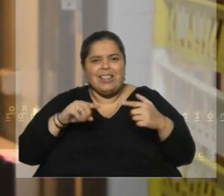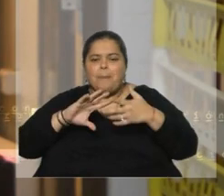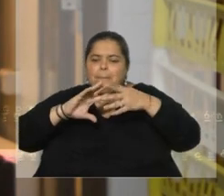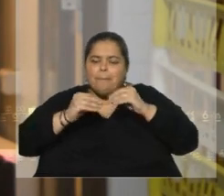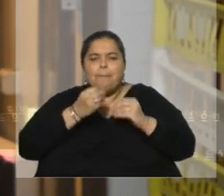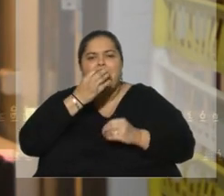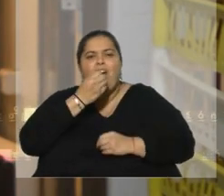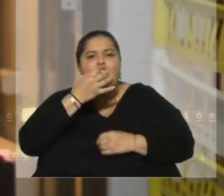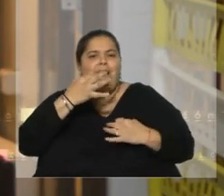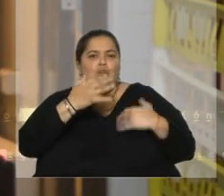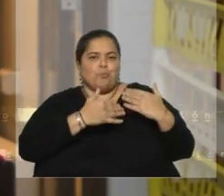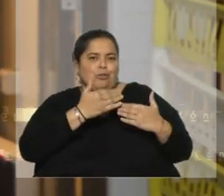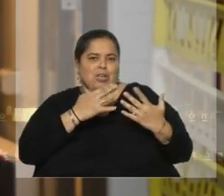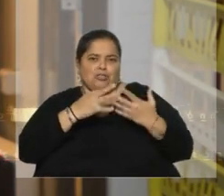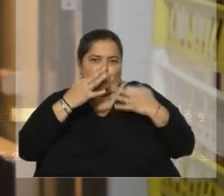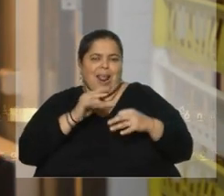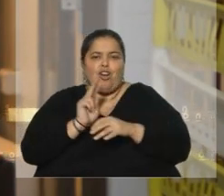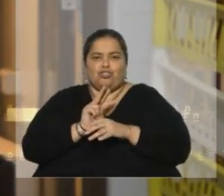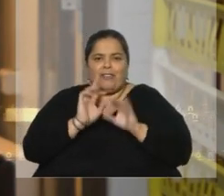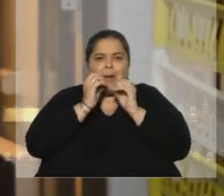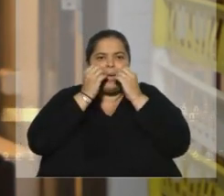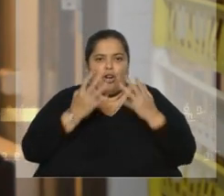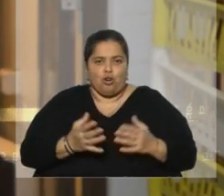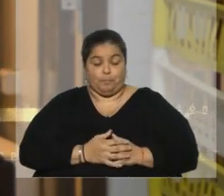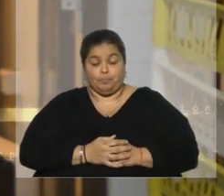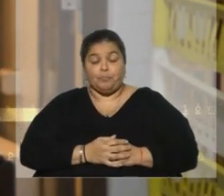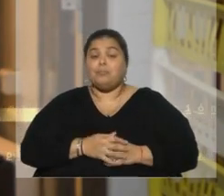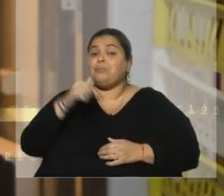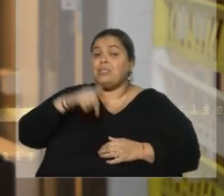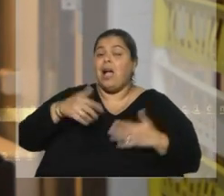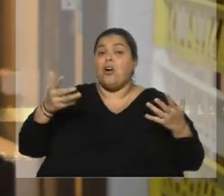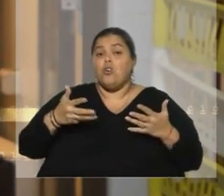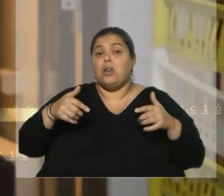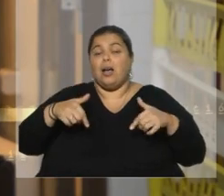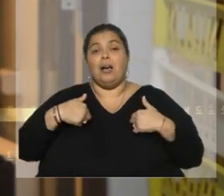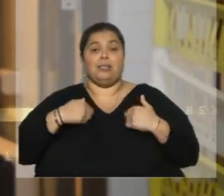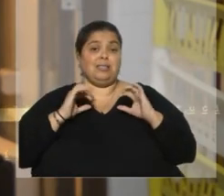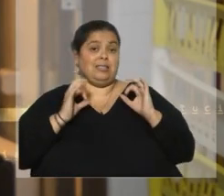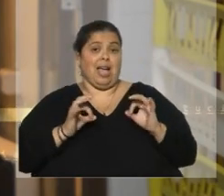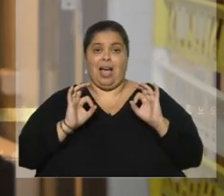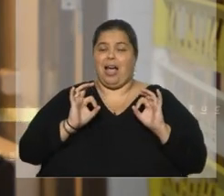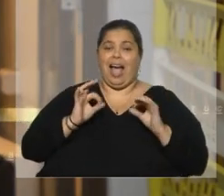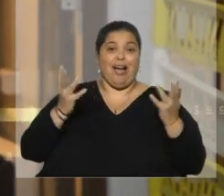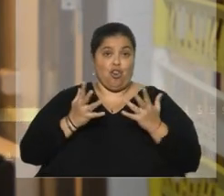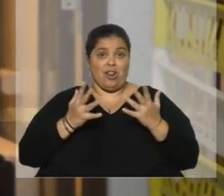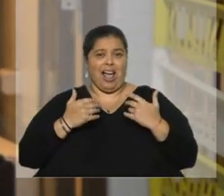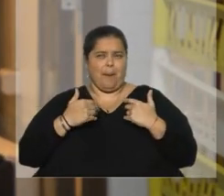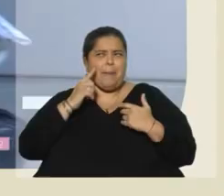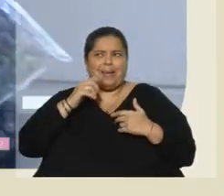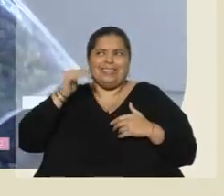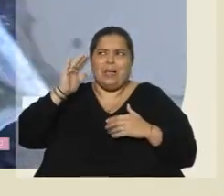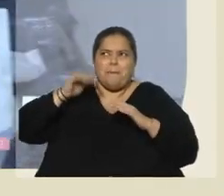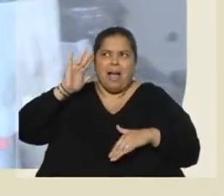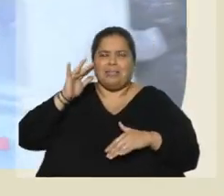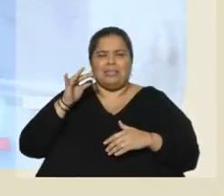los procesos. Y bueno, hoy en día hemos llegado al punto que somos, creo que la empresa, tiene